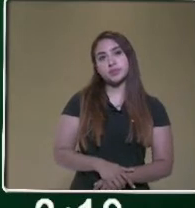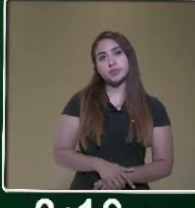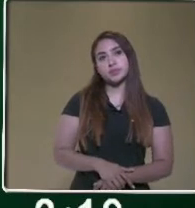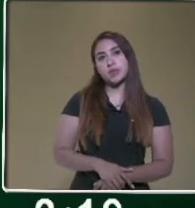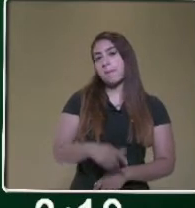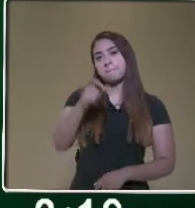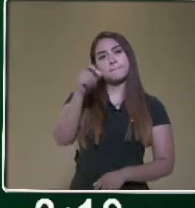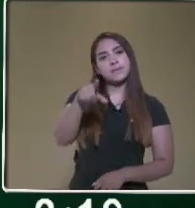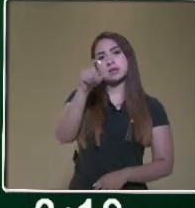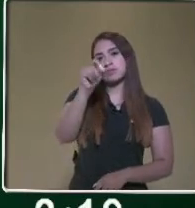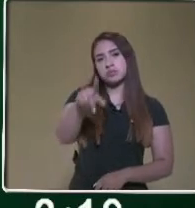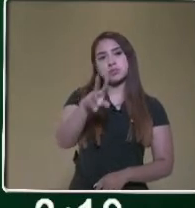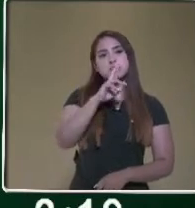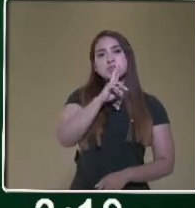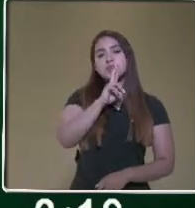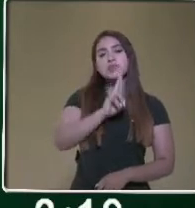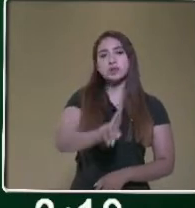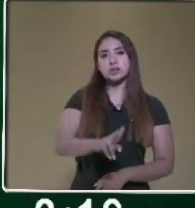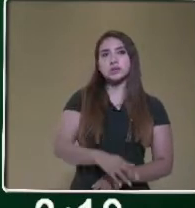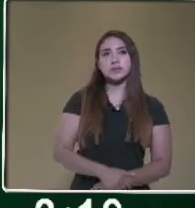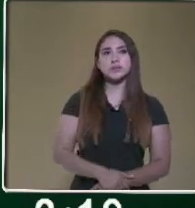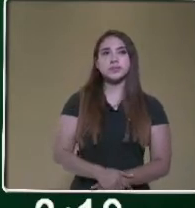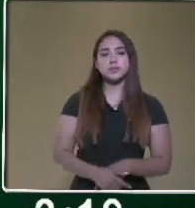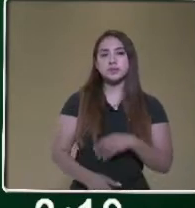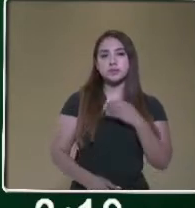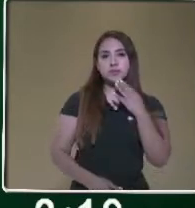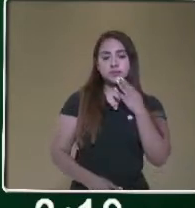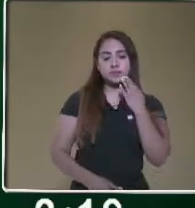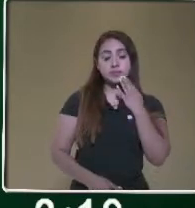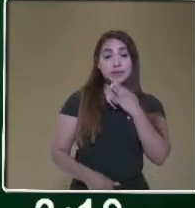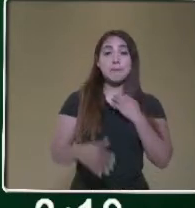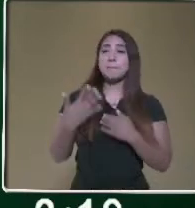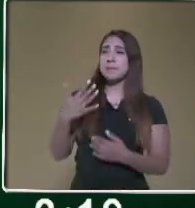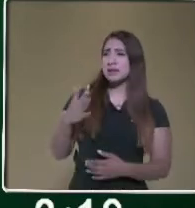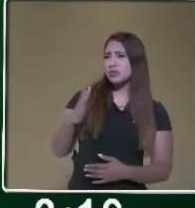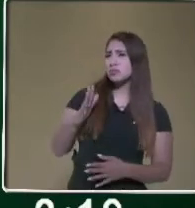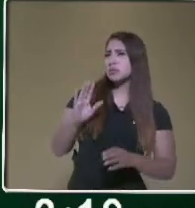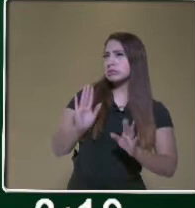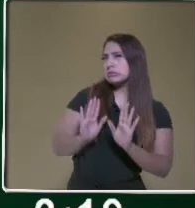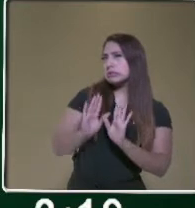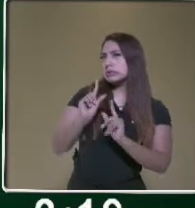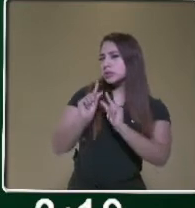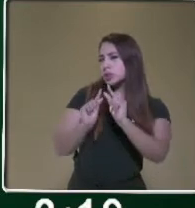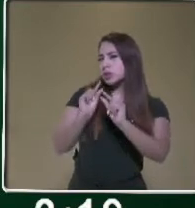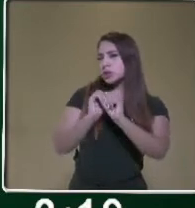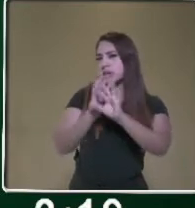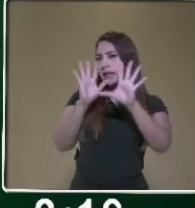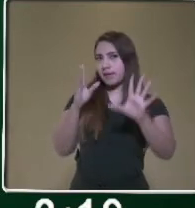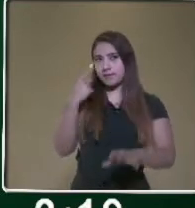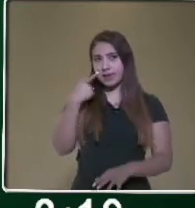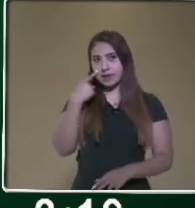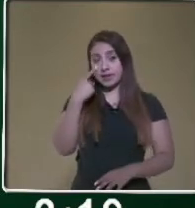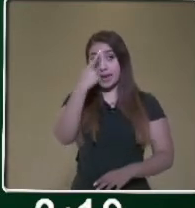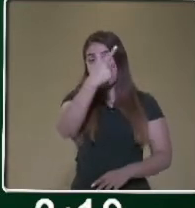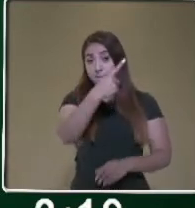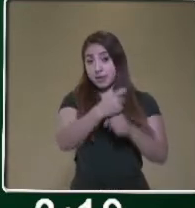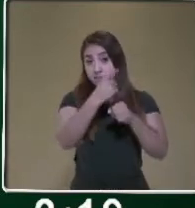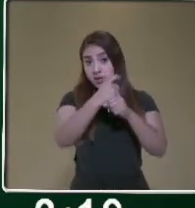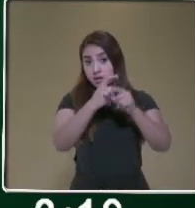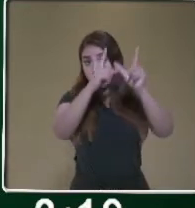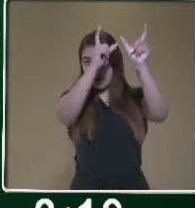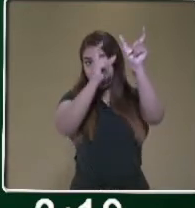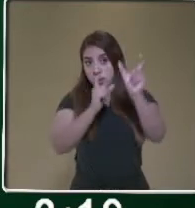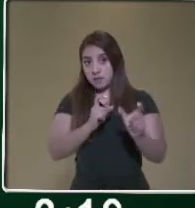el mismo resultado. Ok. Aquí más o menos para que vaya quedando un poquito claro. En la primera cantidad, donde se